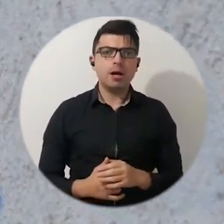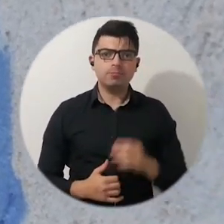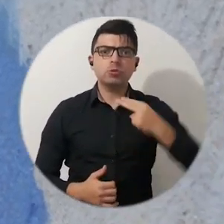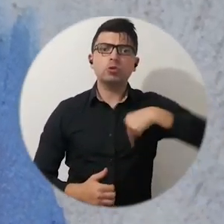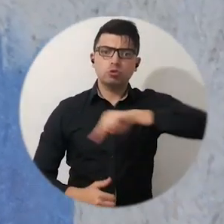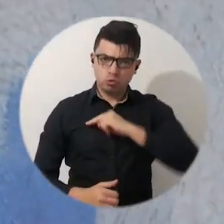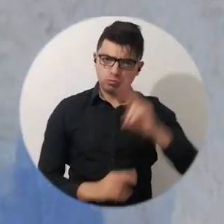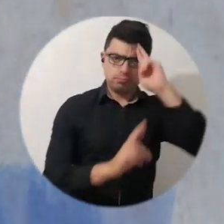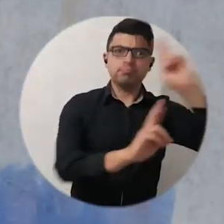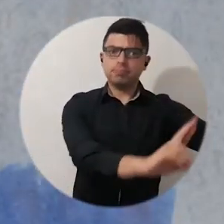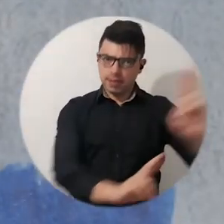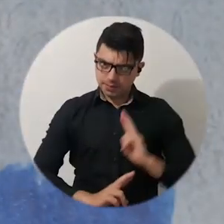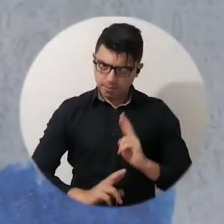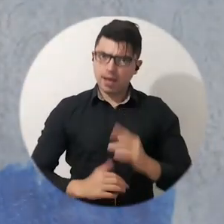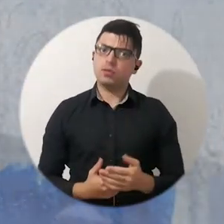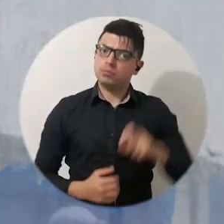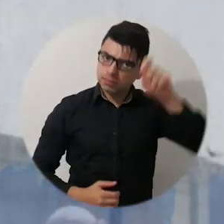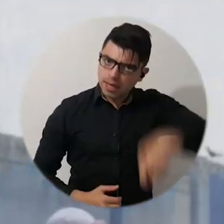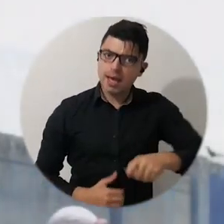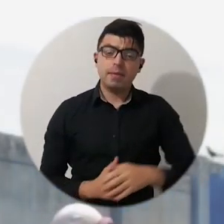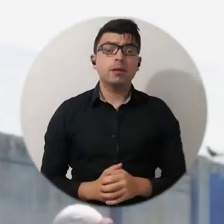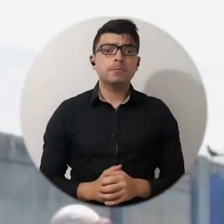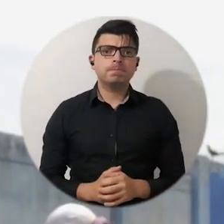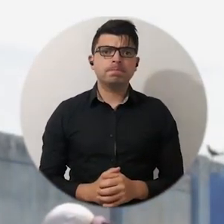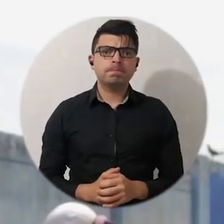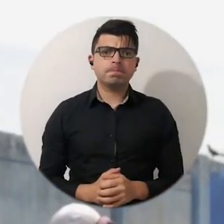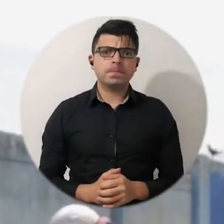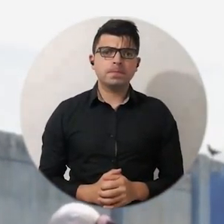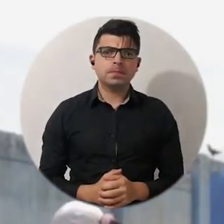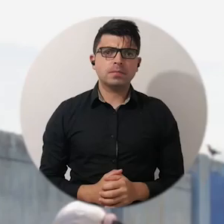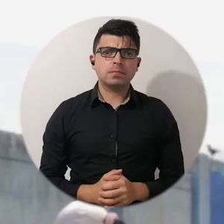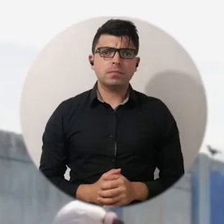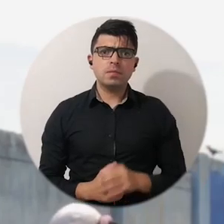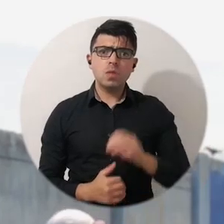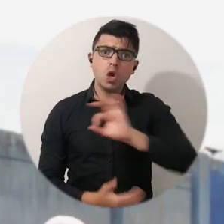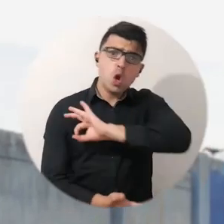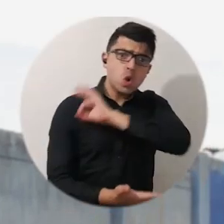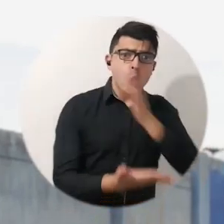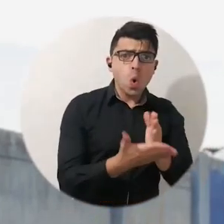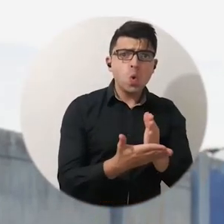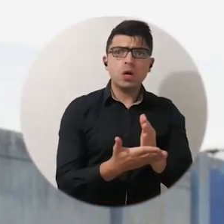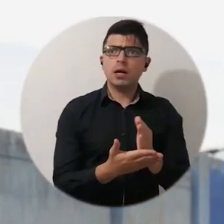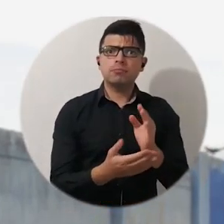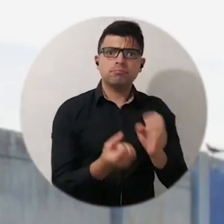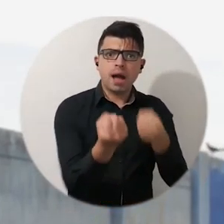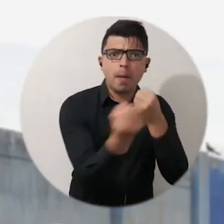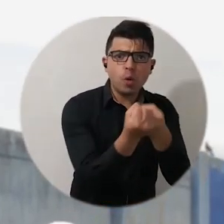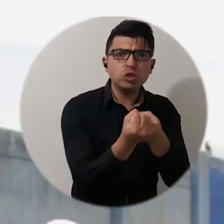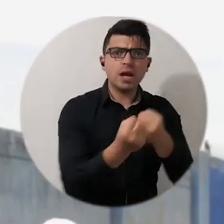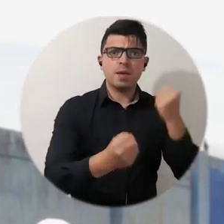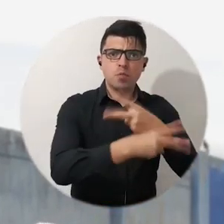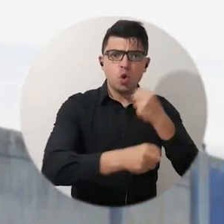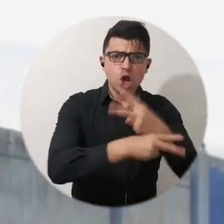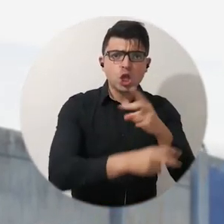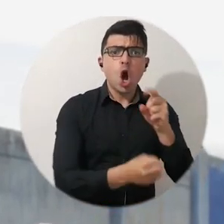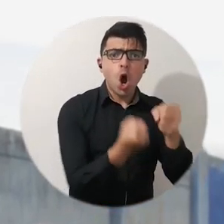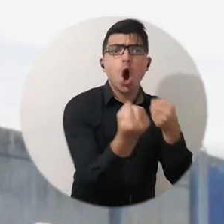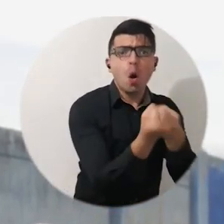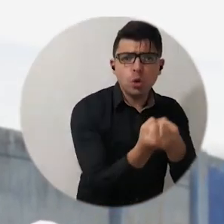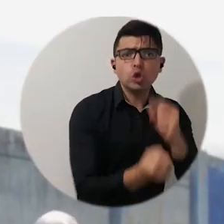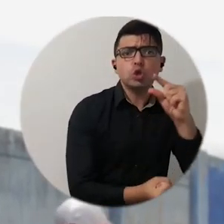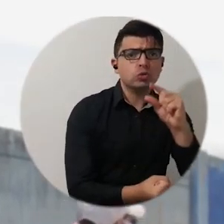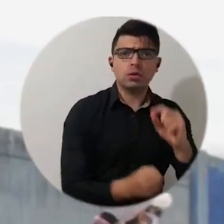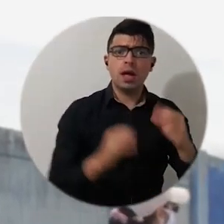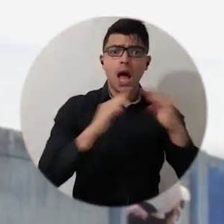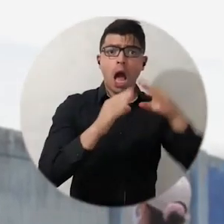autonomía y como tal la vamos a hacer respetar. Nunca se puede ni siquiera apoyar un acto violento por